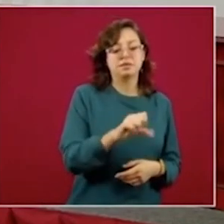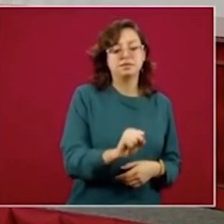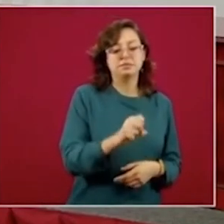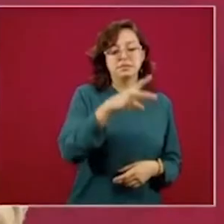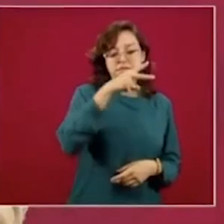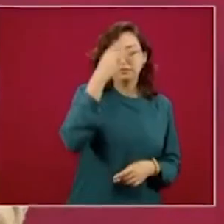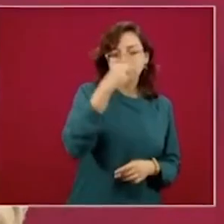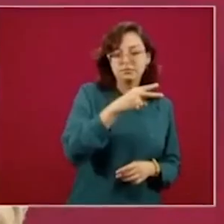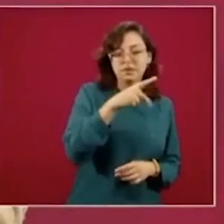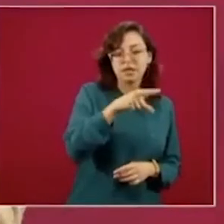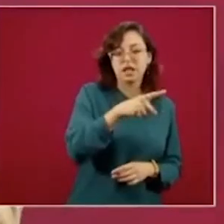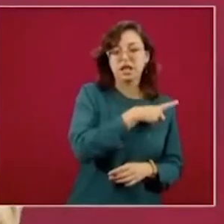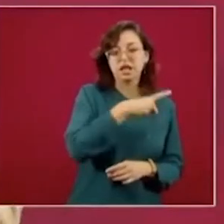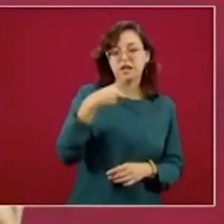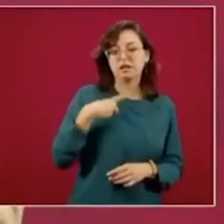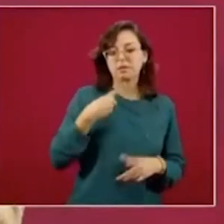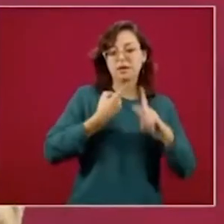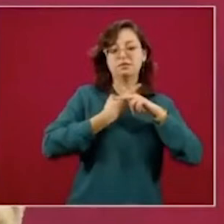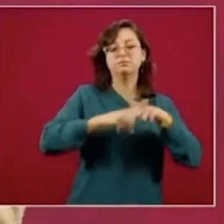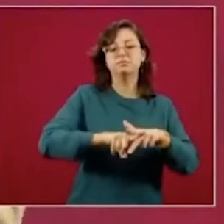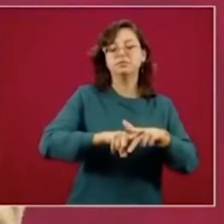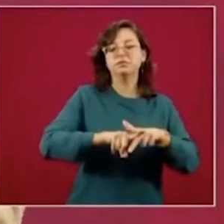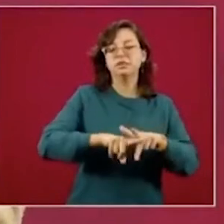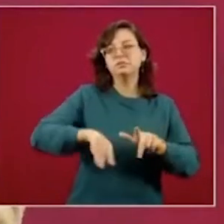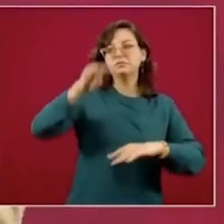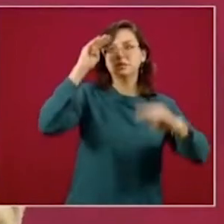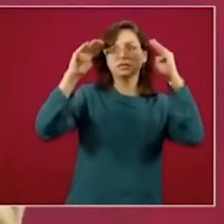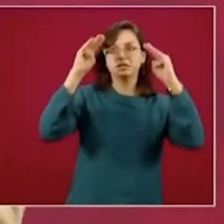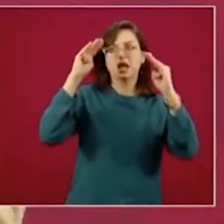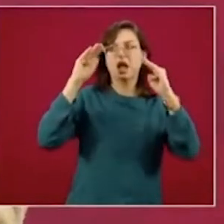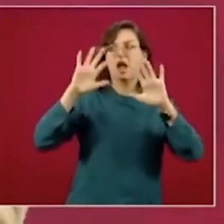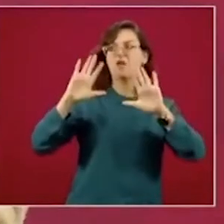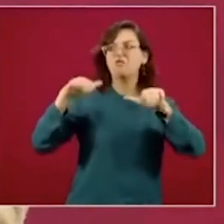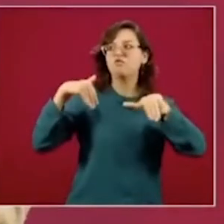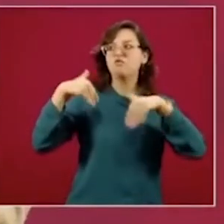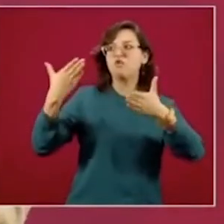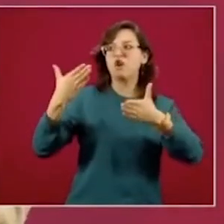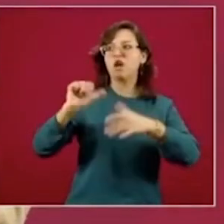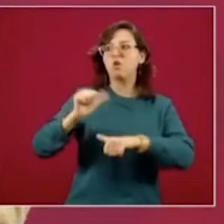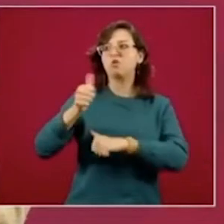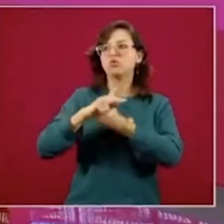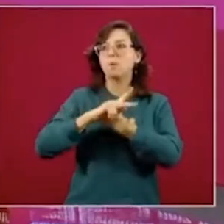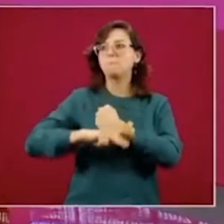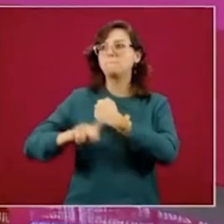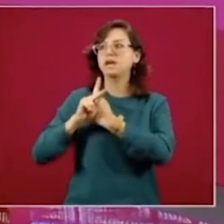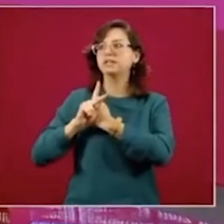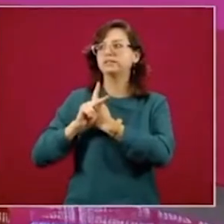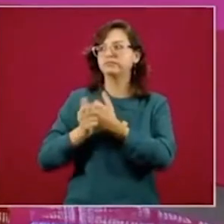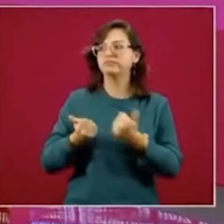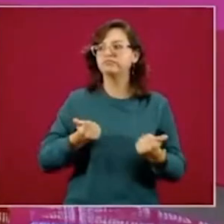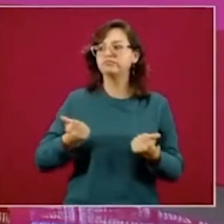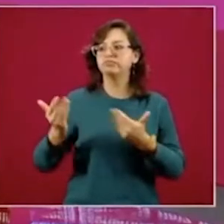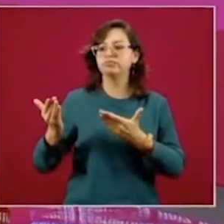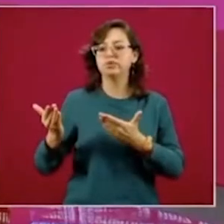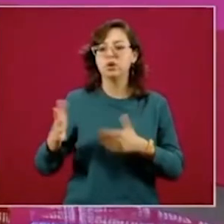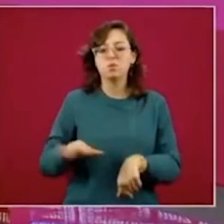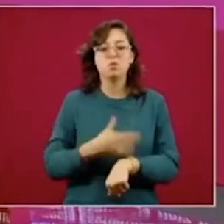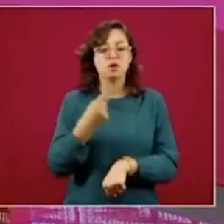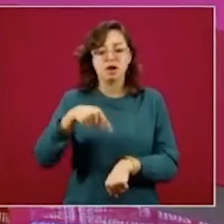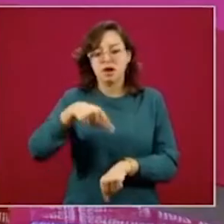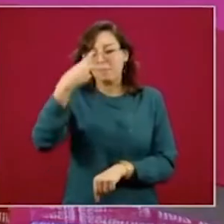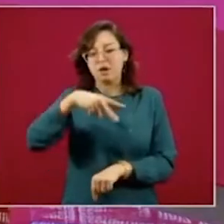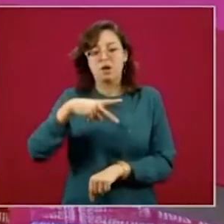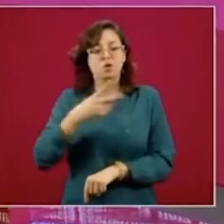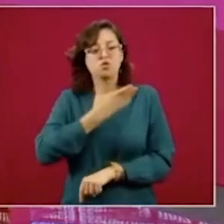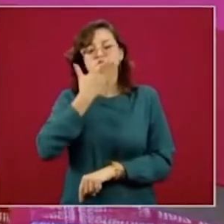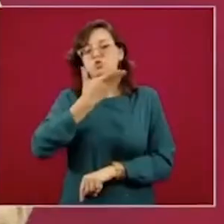volteen hacia afuera. Si nosotros revisamos la canasta de exportaciones de México, somos una potencia exportadora, somos